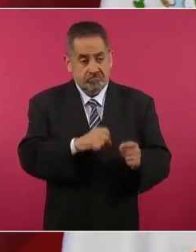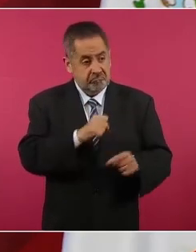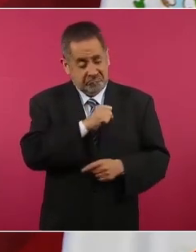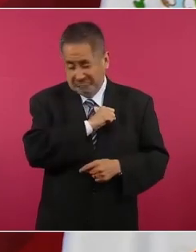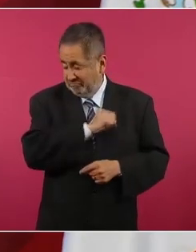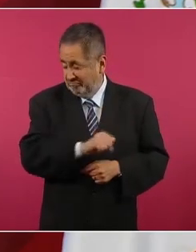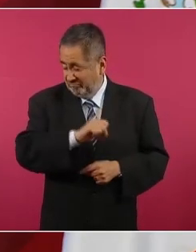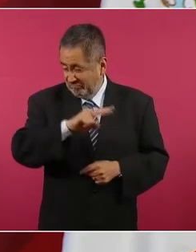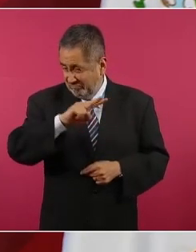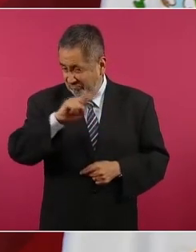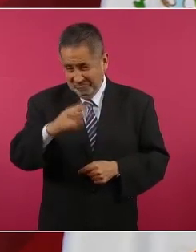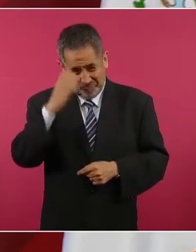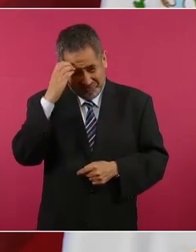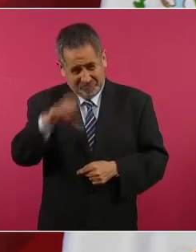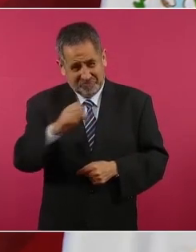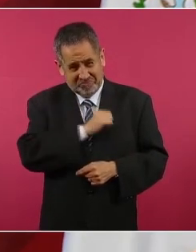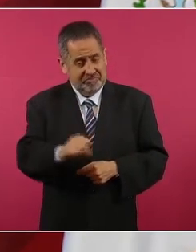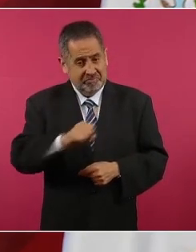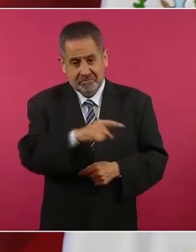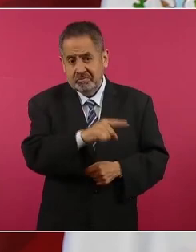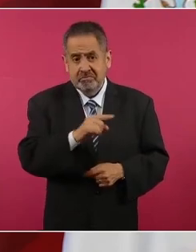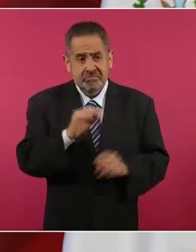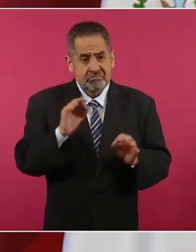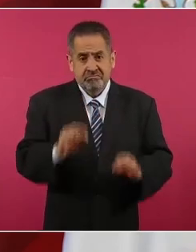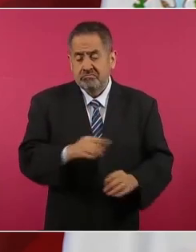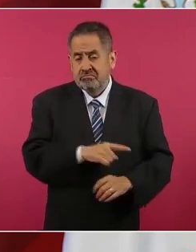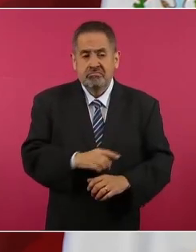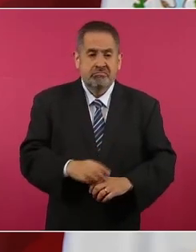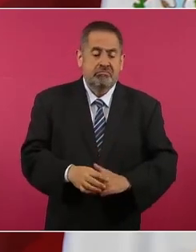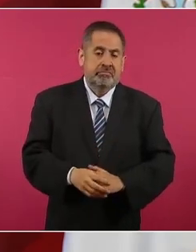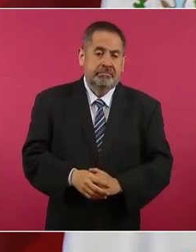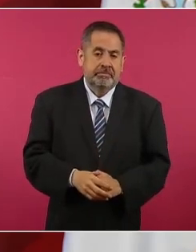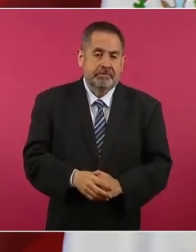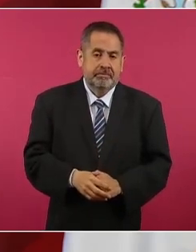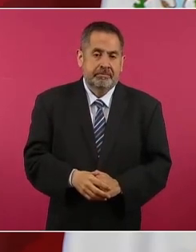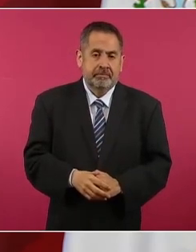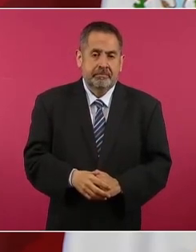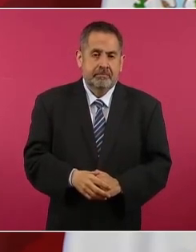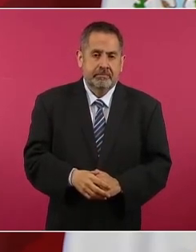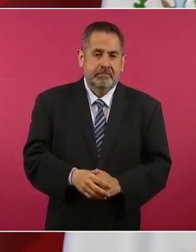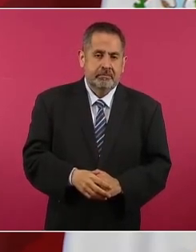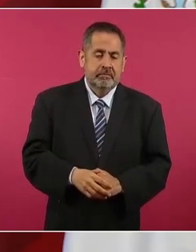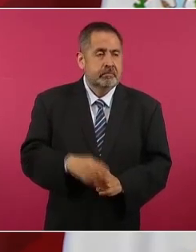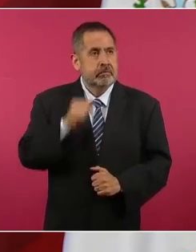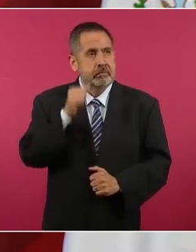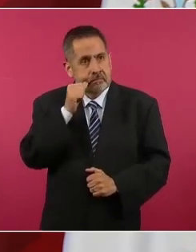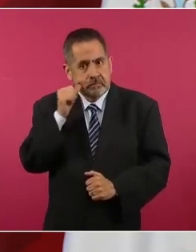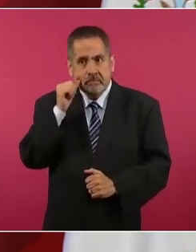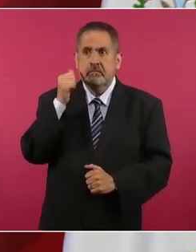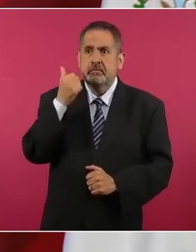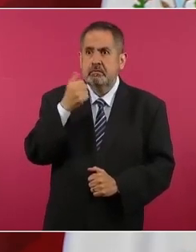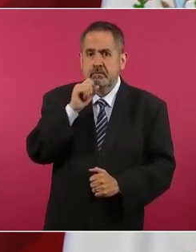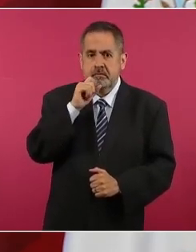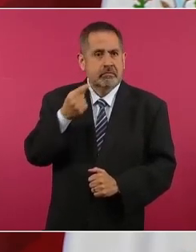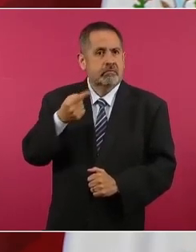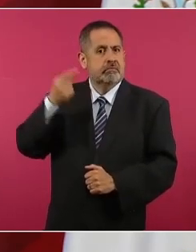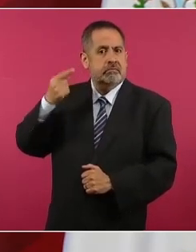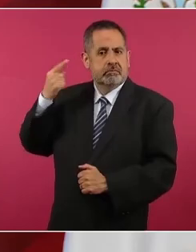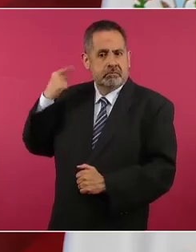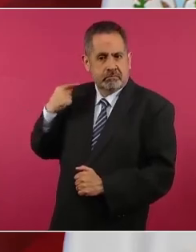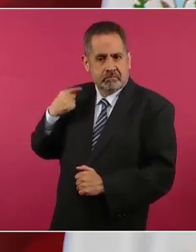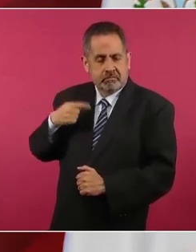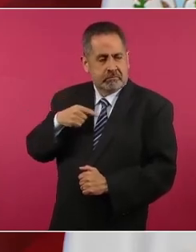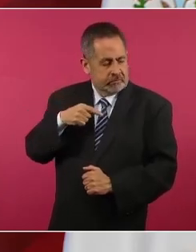Malolandia, lo de ayer y lo de todos estos días.